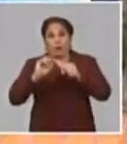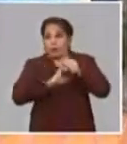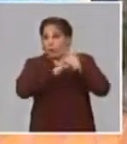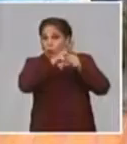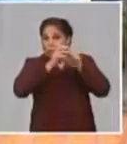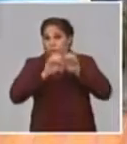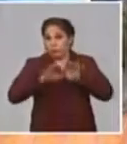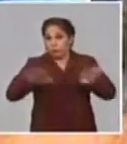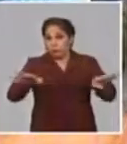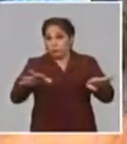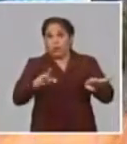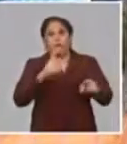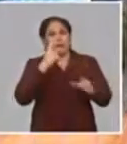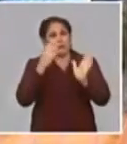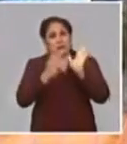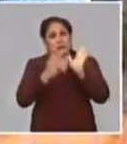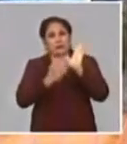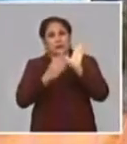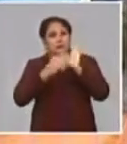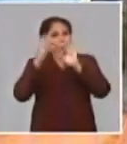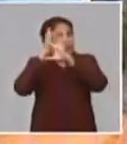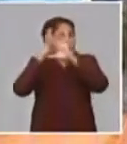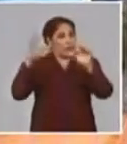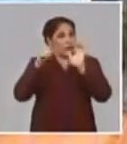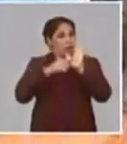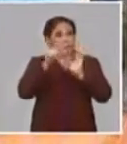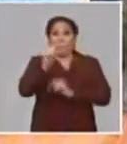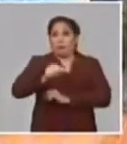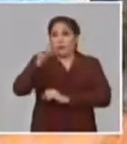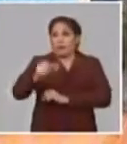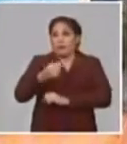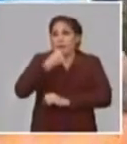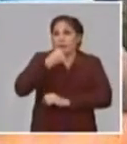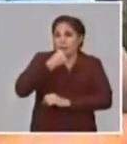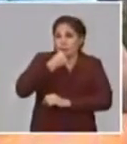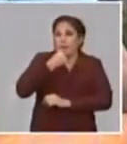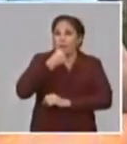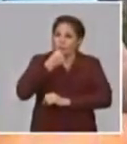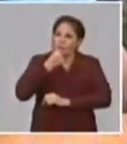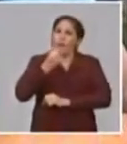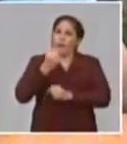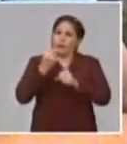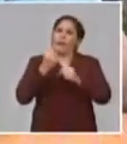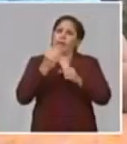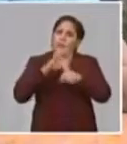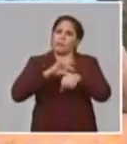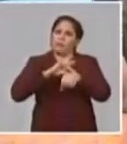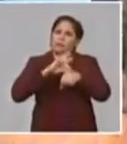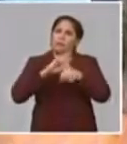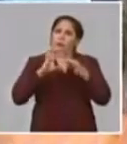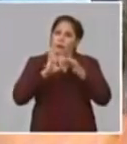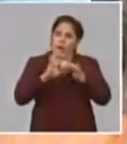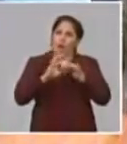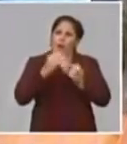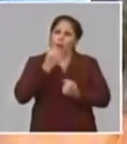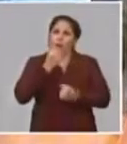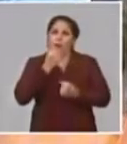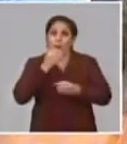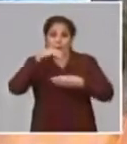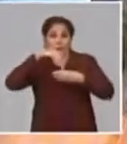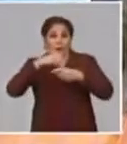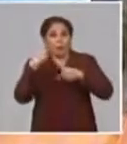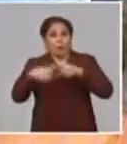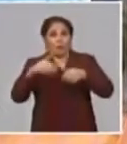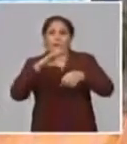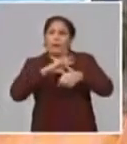está demostrado científicamente que las personas adultas mayores son muy vulnerables por las enfermedades que tienen. Y en